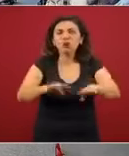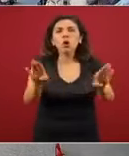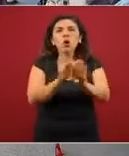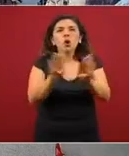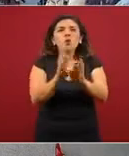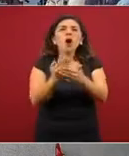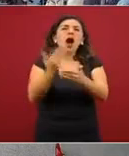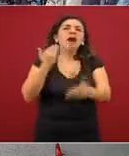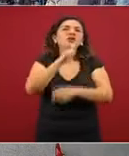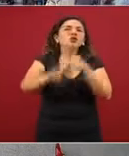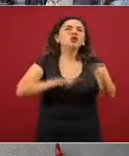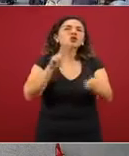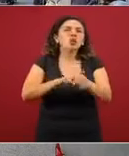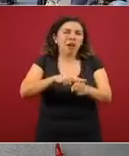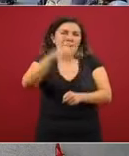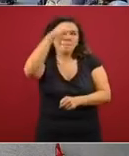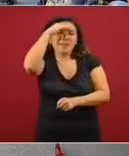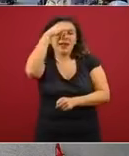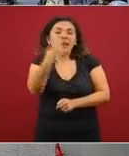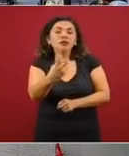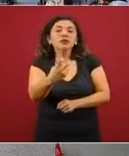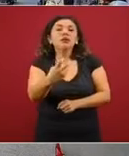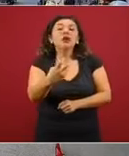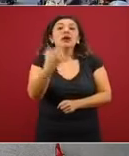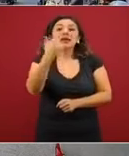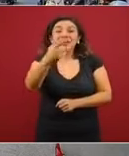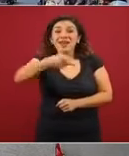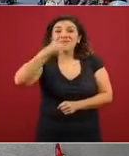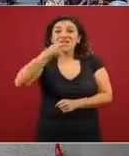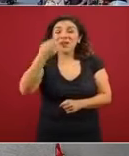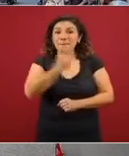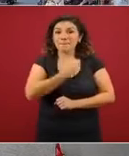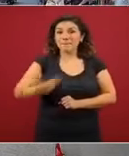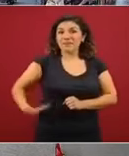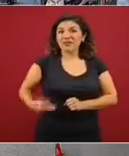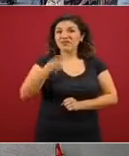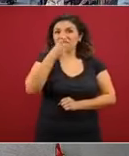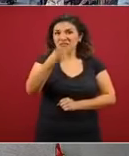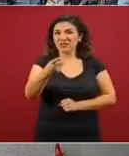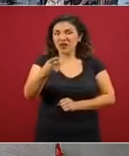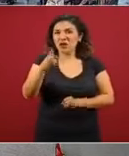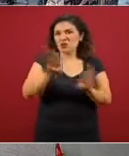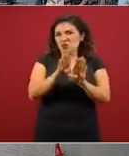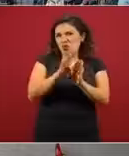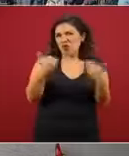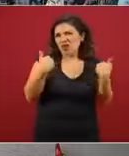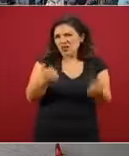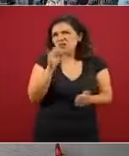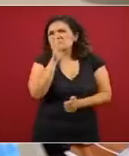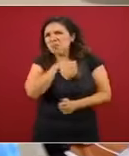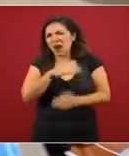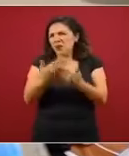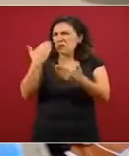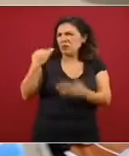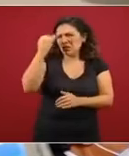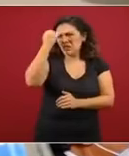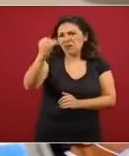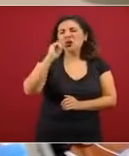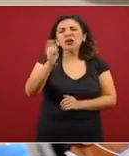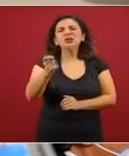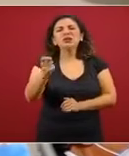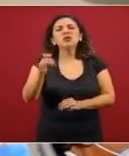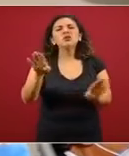vieja normalidad? Y lo de este comentario que el presidente, no sé si se malentendió hace meses, de la